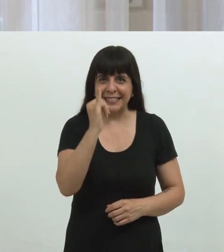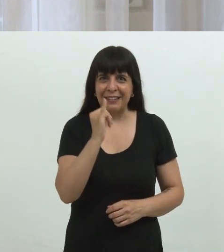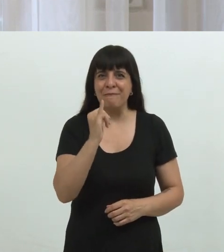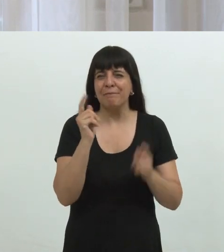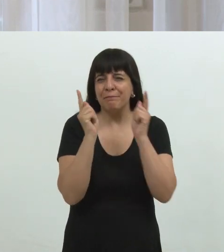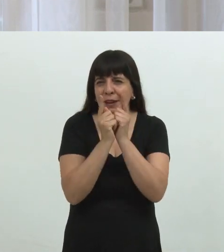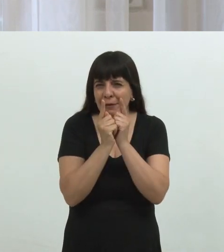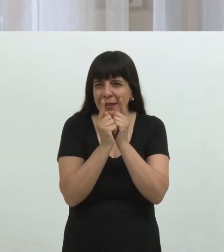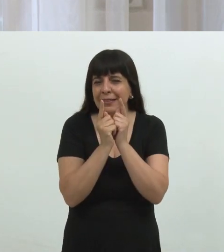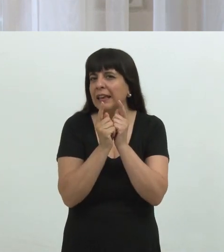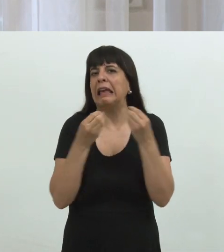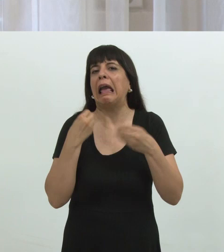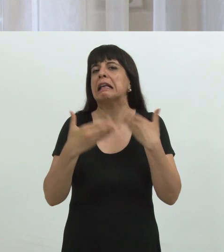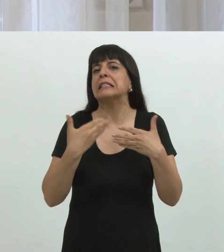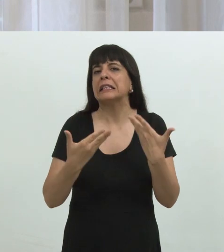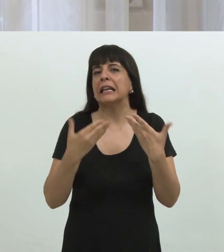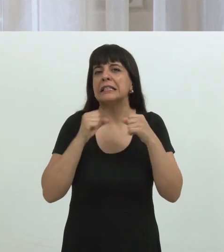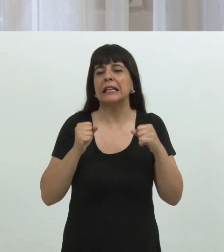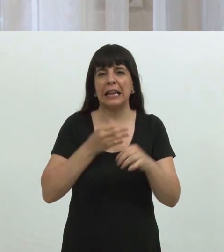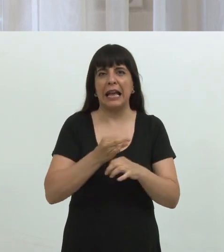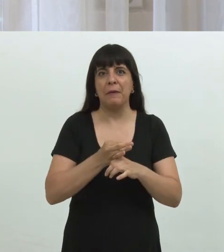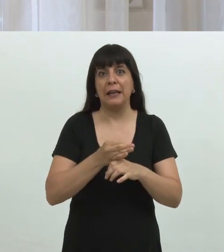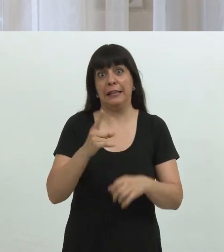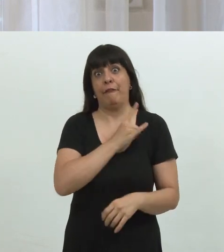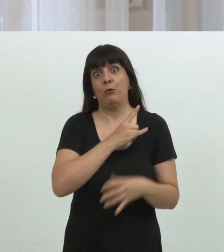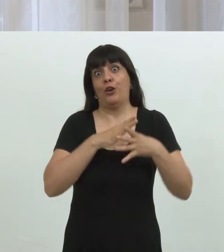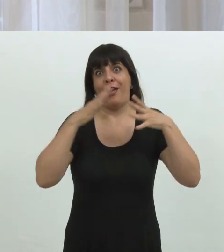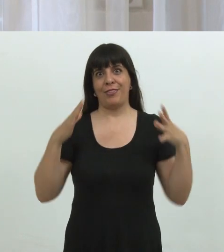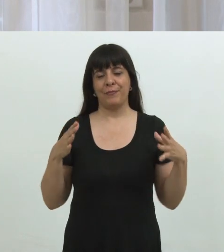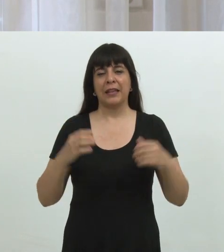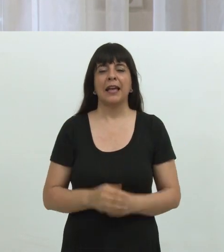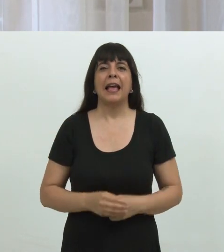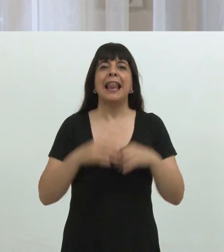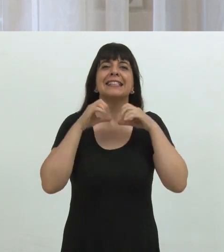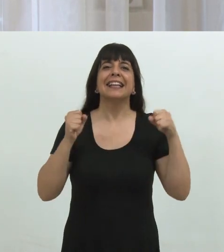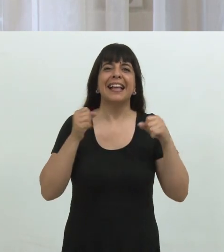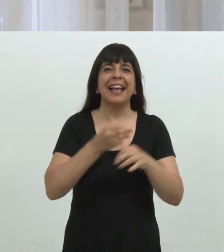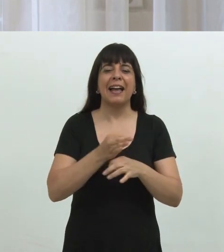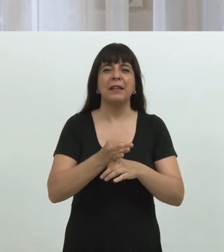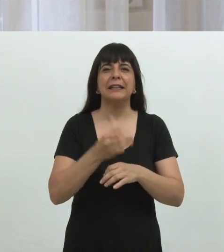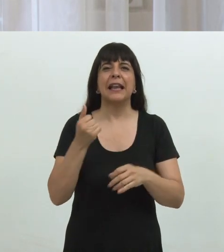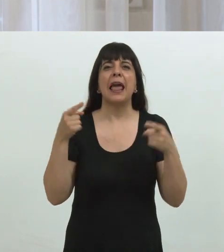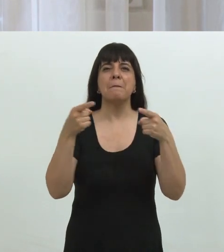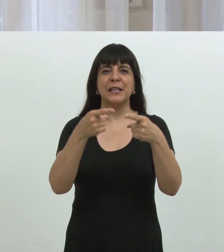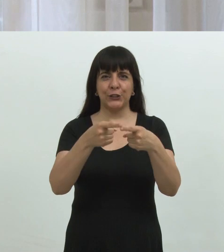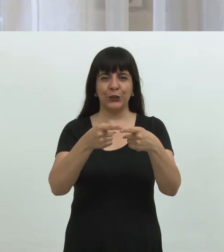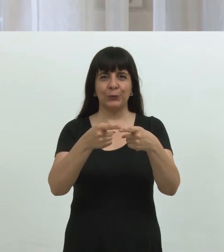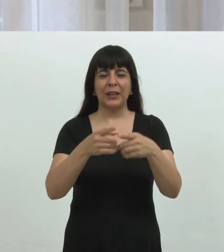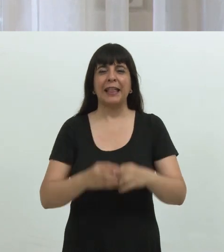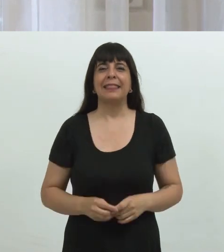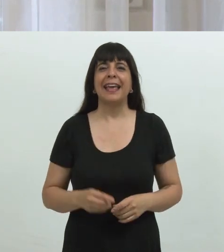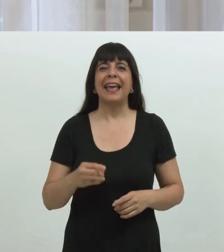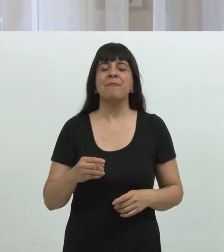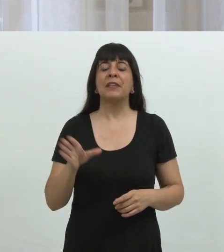ustedes qué es lo que hace la Secretaría Académica en una facultad tan grande como esta. La Secretaría Académica principalmente tiene la misión de